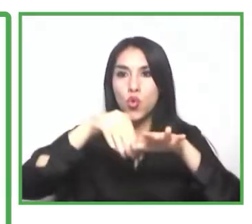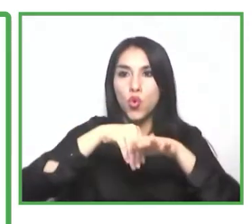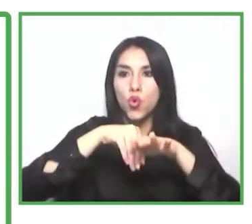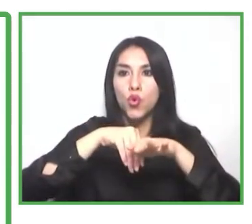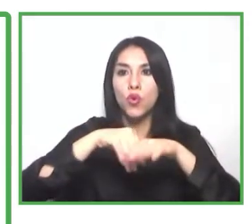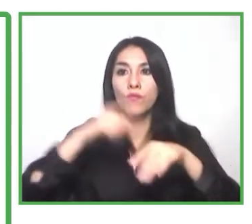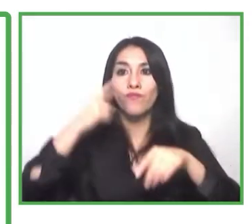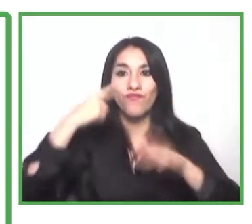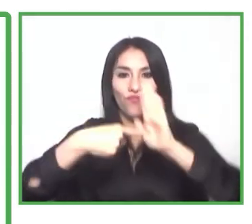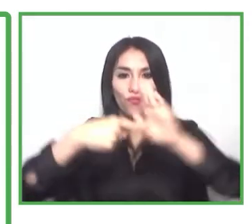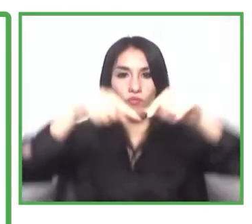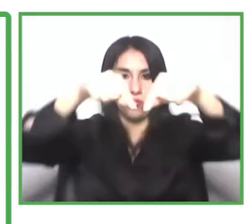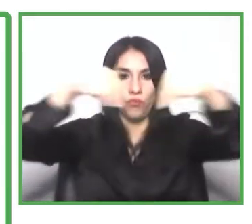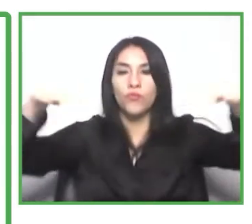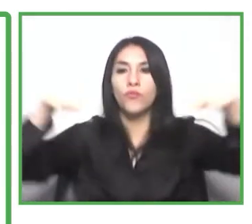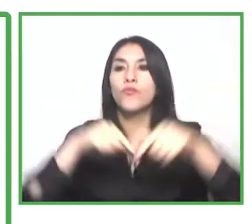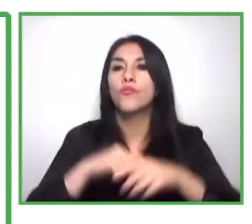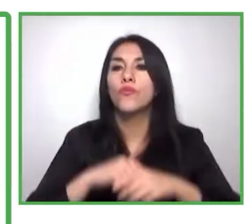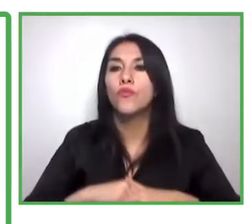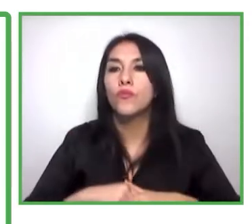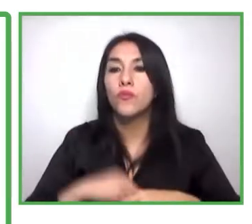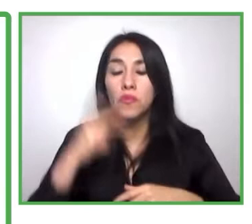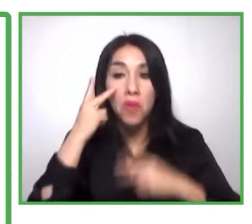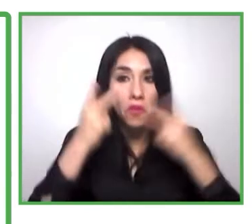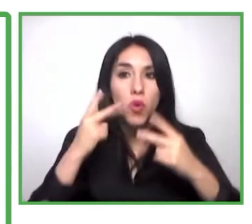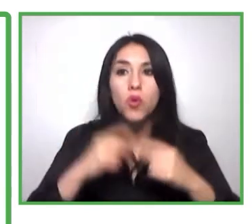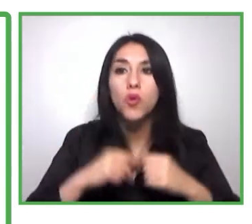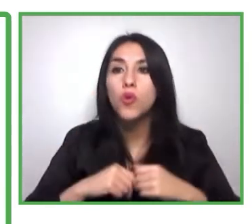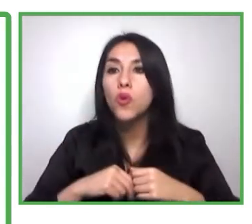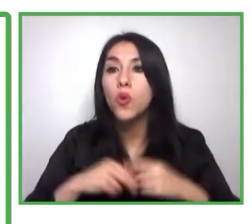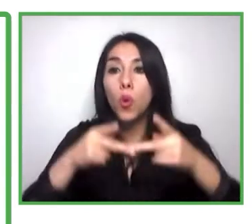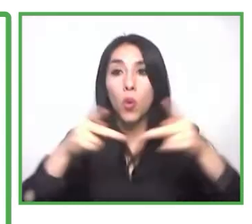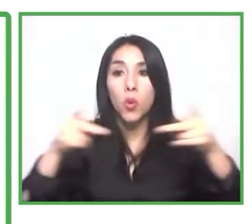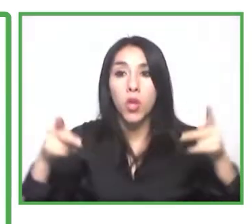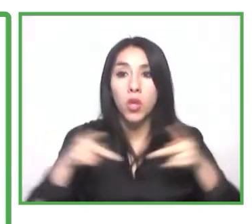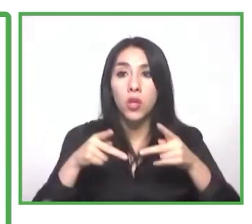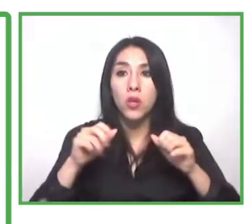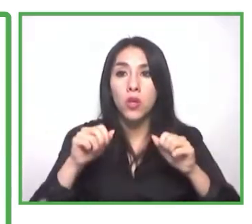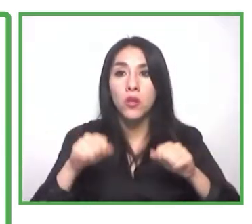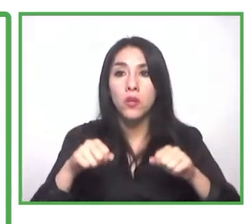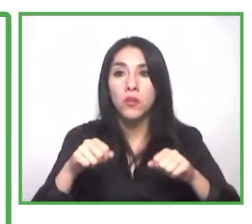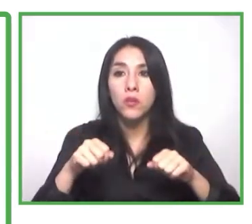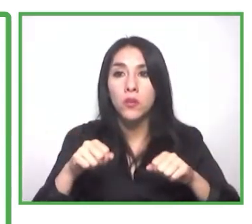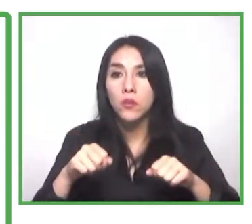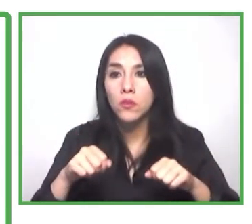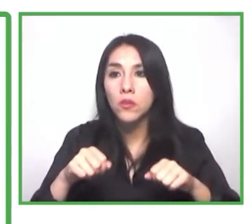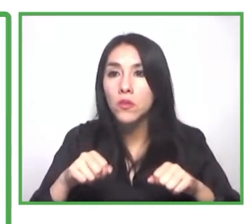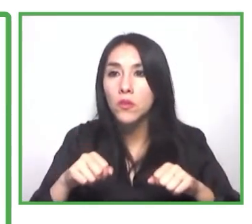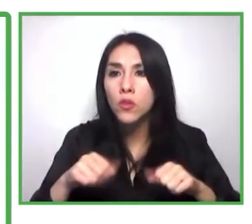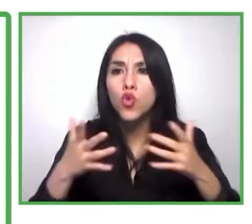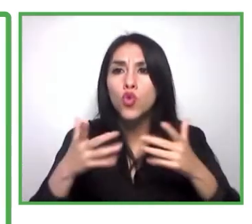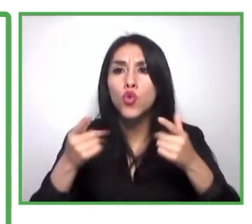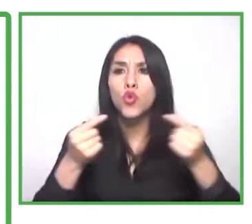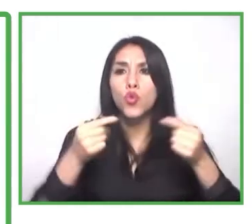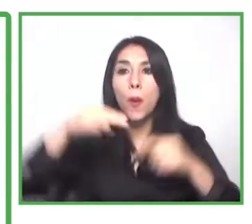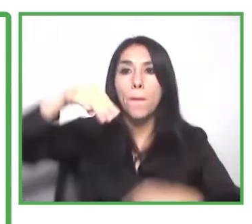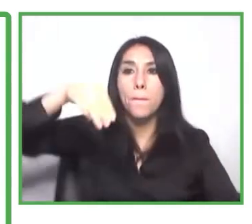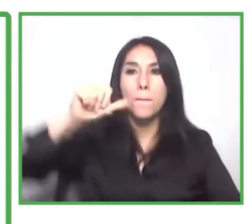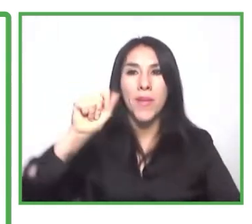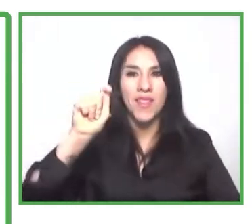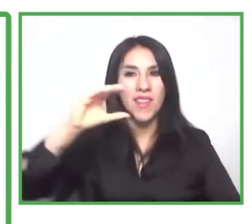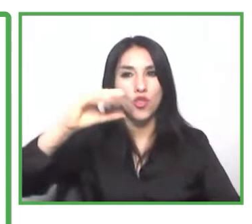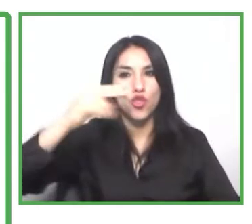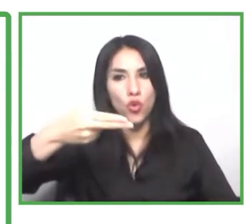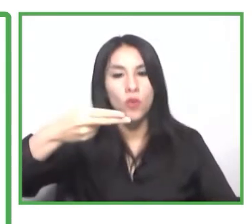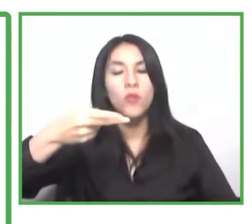laborales, sino que hagamos este match entre las tecnologías que se requieren para tener una efectiva inclusión con las